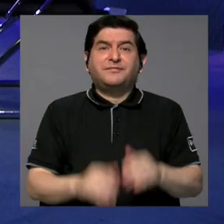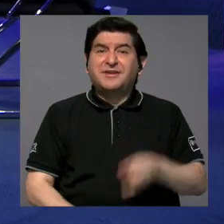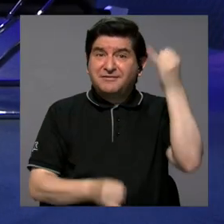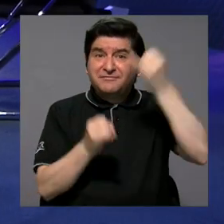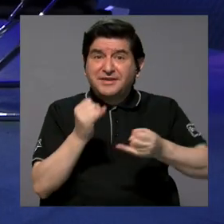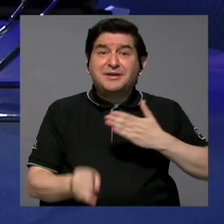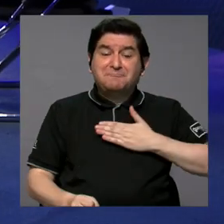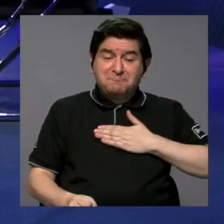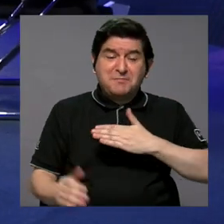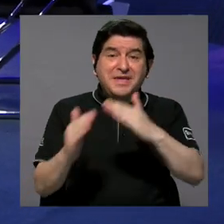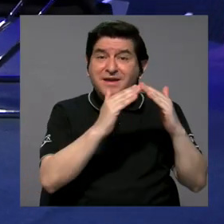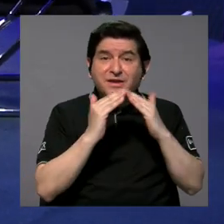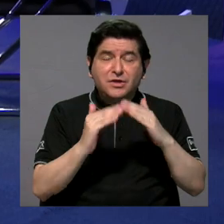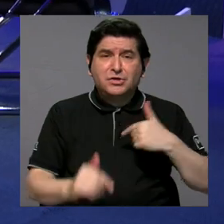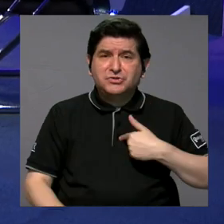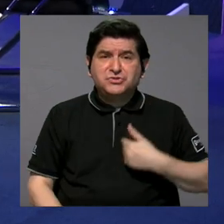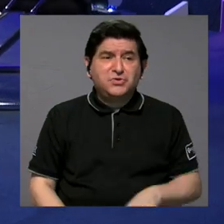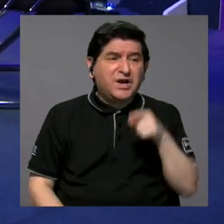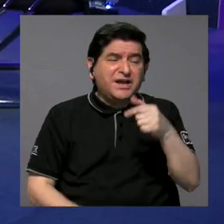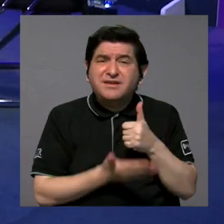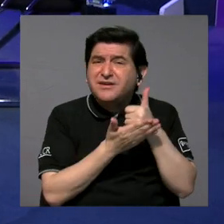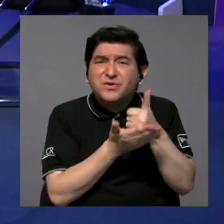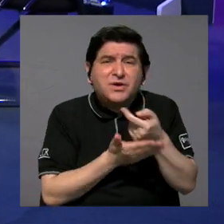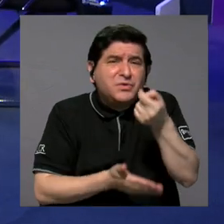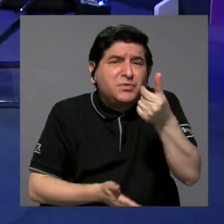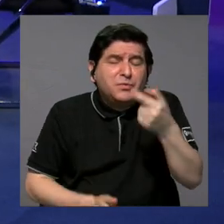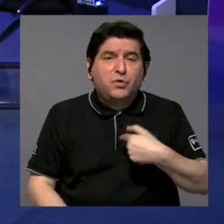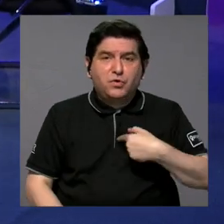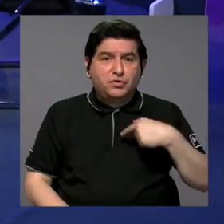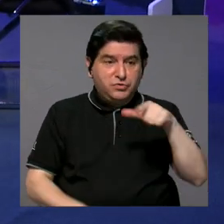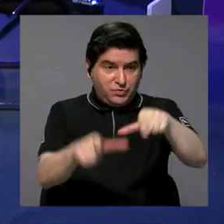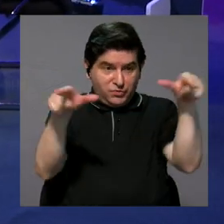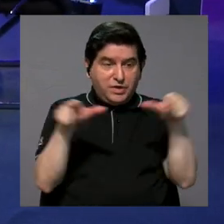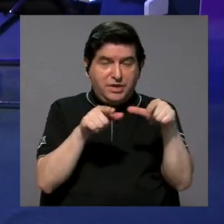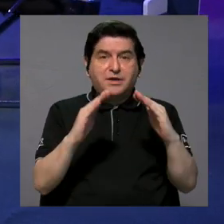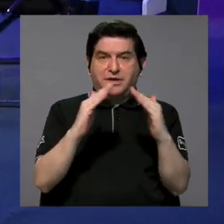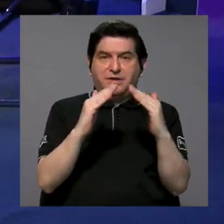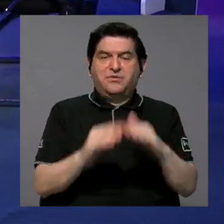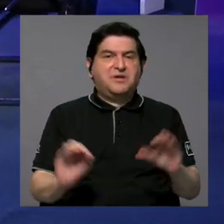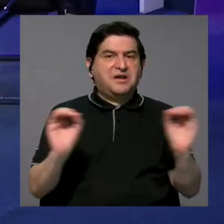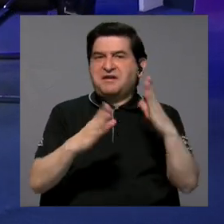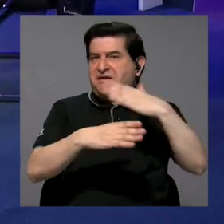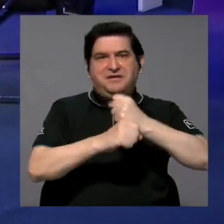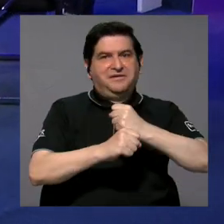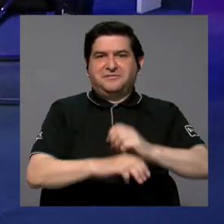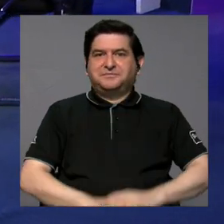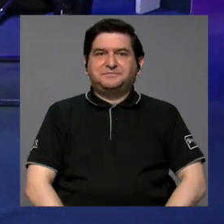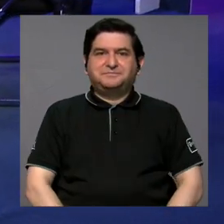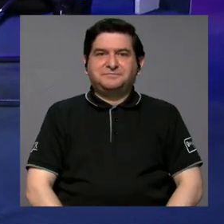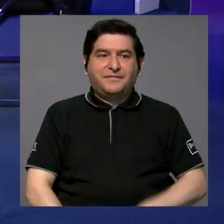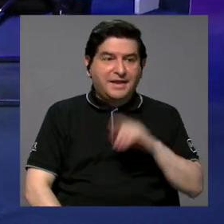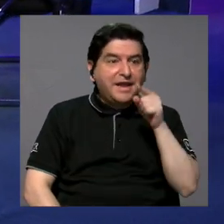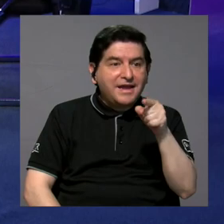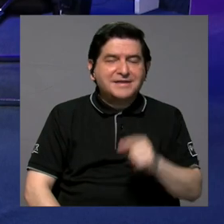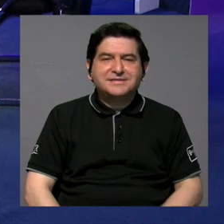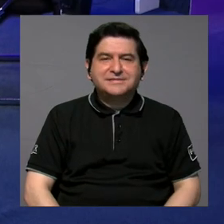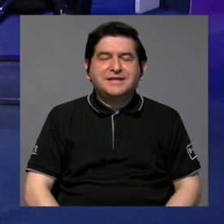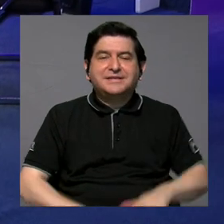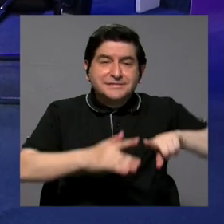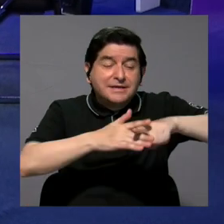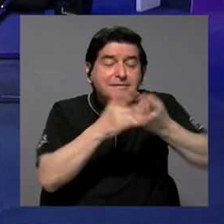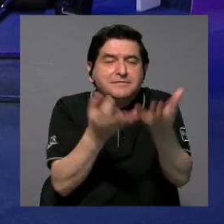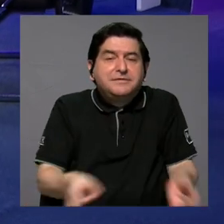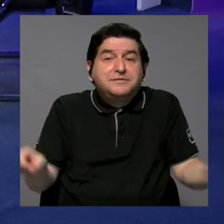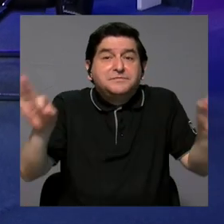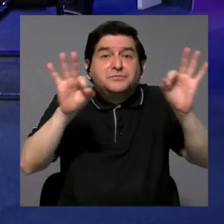fin y cabo es mi comunidad. Y si yo no siembro ese granito de arena ahí donde estoy ubicado, entonces nada voy a hacer. Ahí ese es el semillero importante